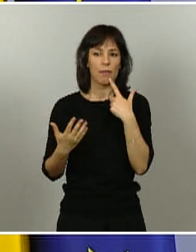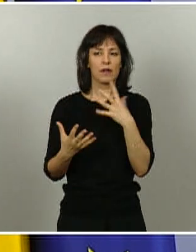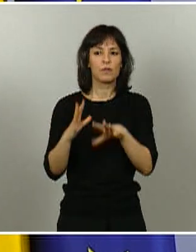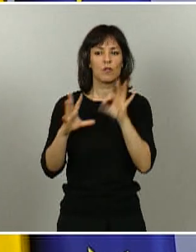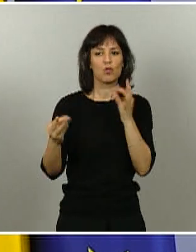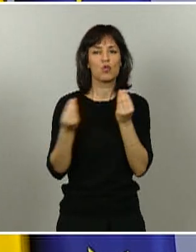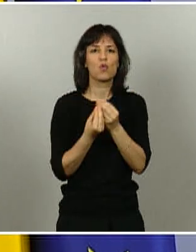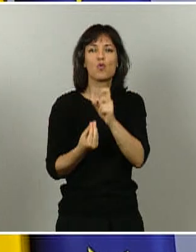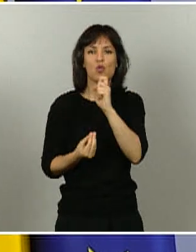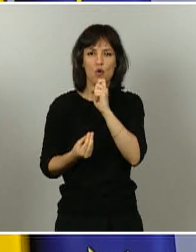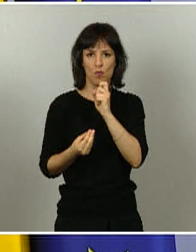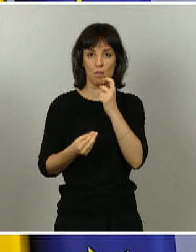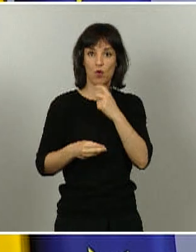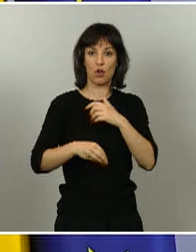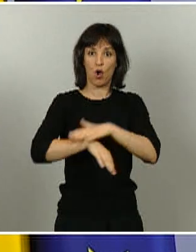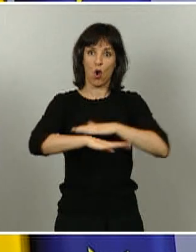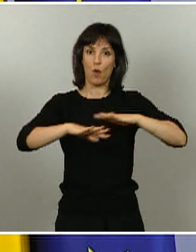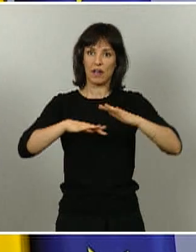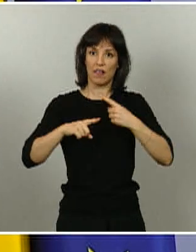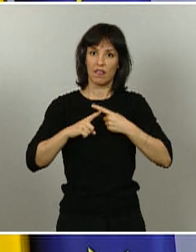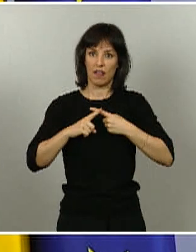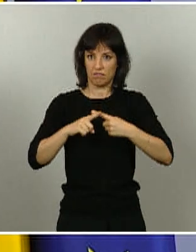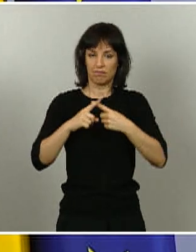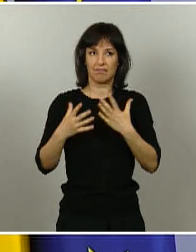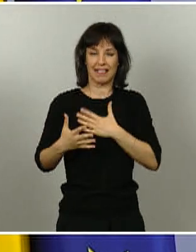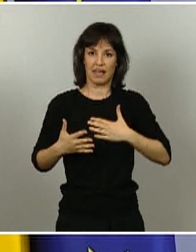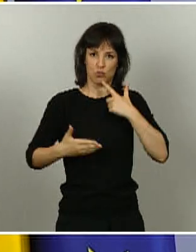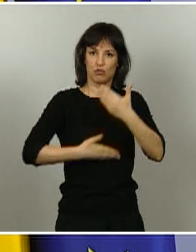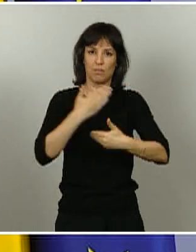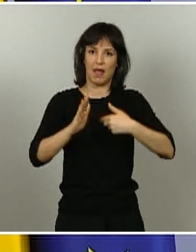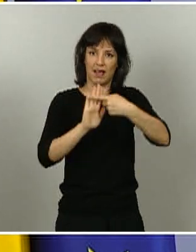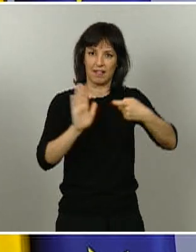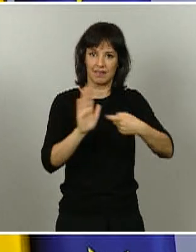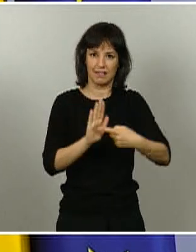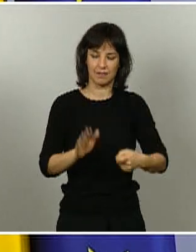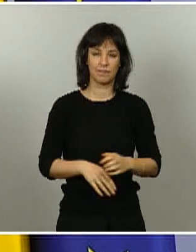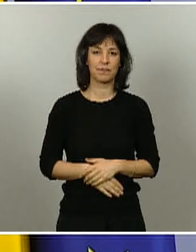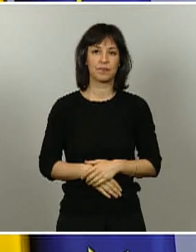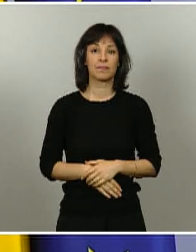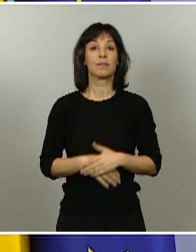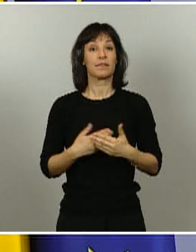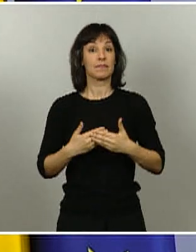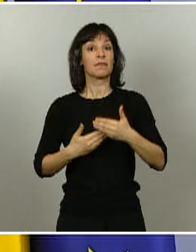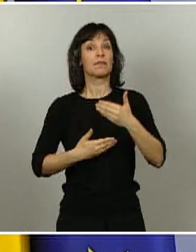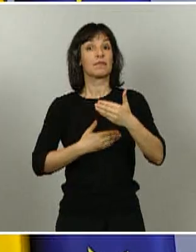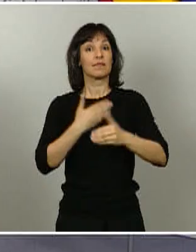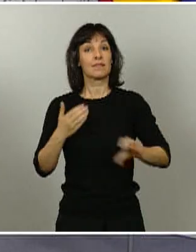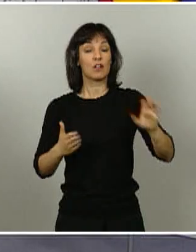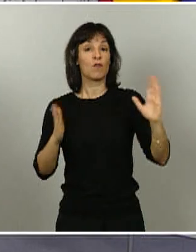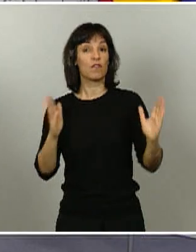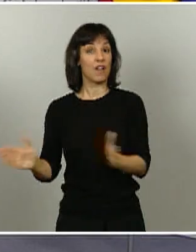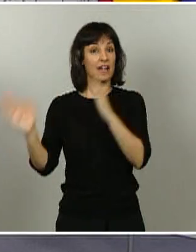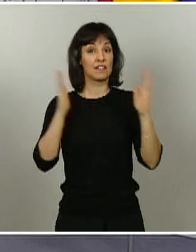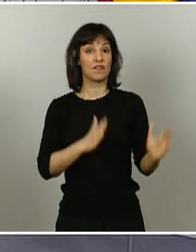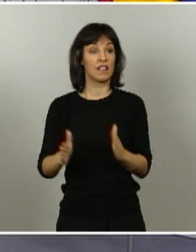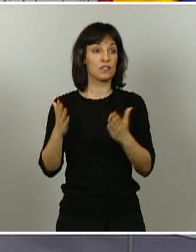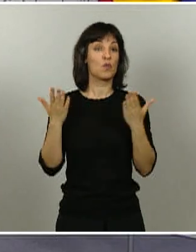cogobernanza, que está guiando todo este proceso de desescalada. Pues bien, los territorios que progresan de fase son los que les voy a anunciar a